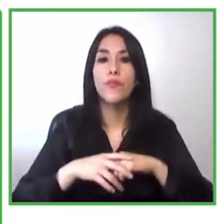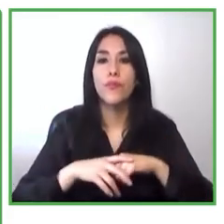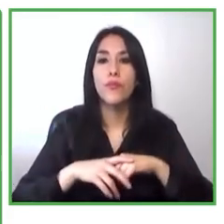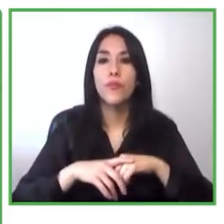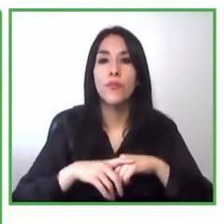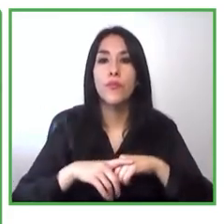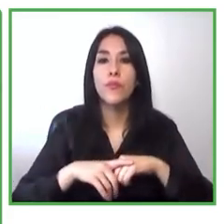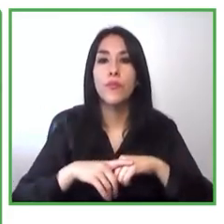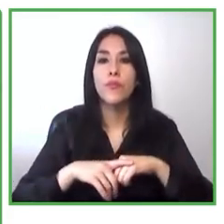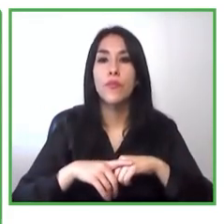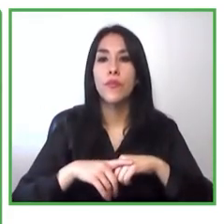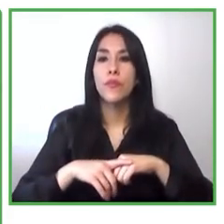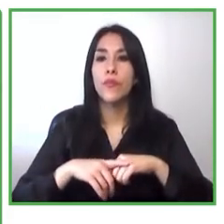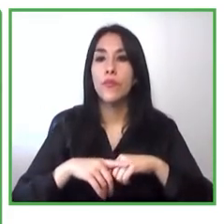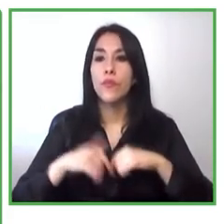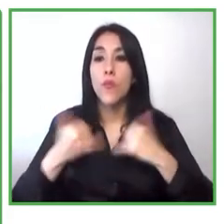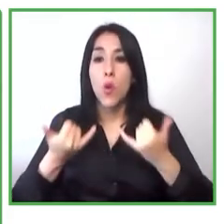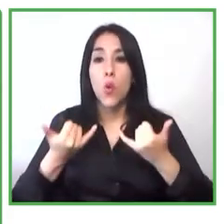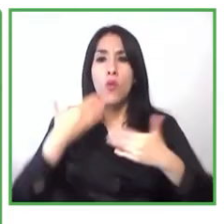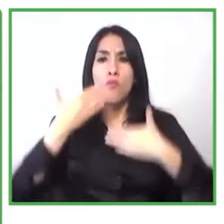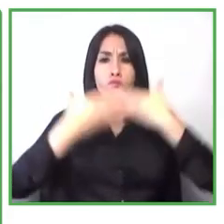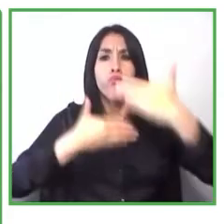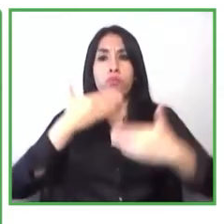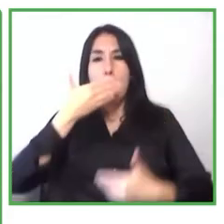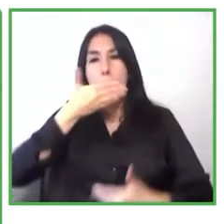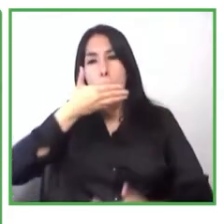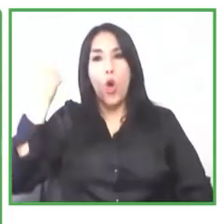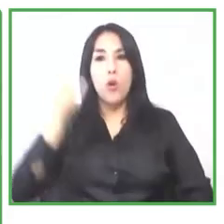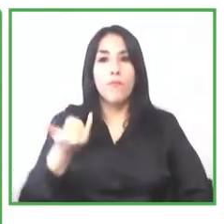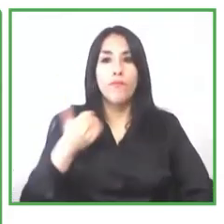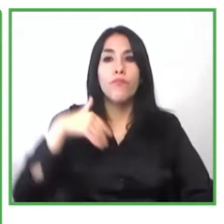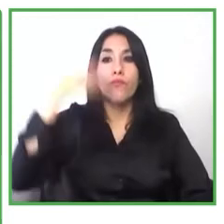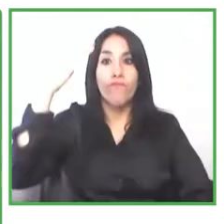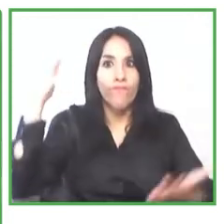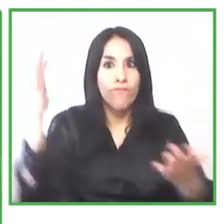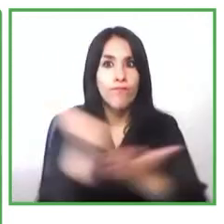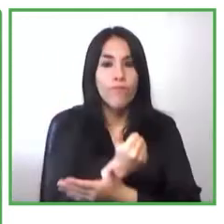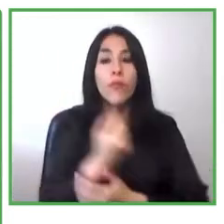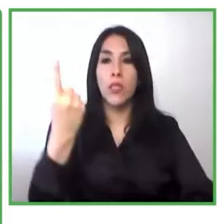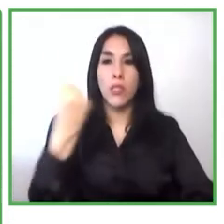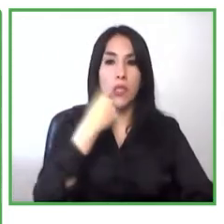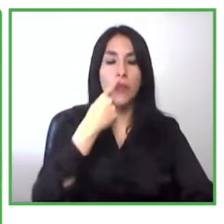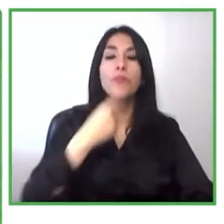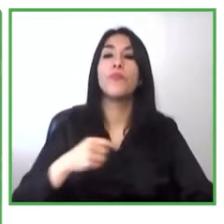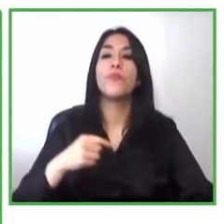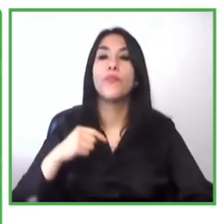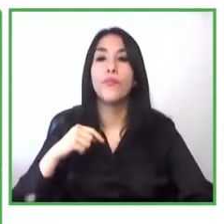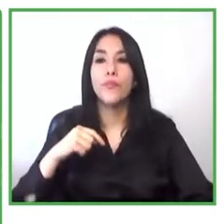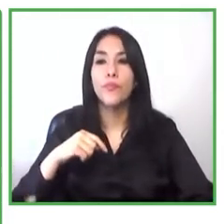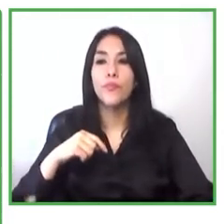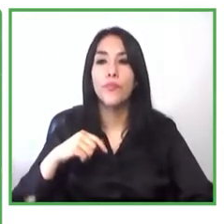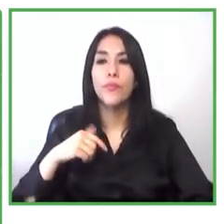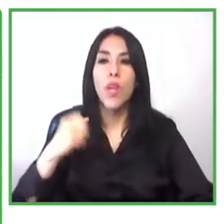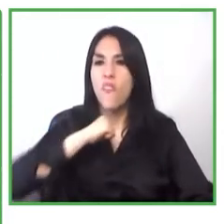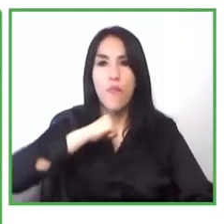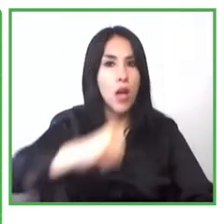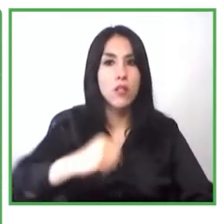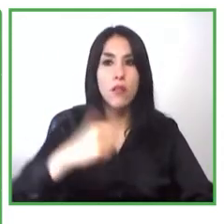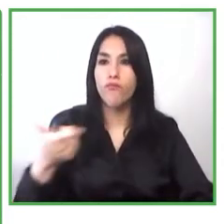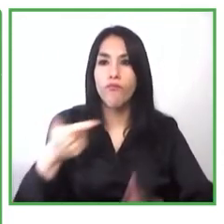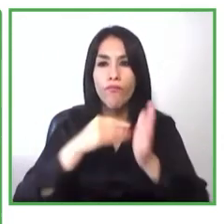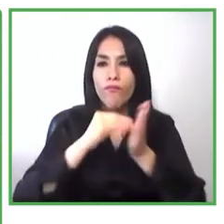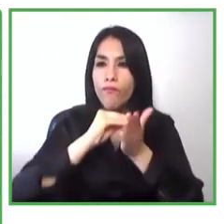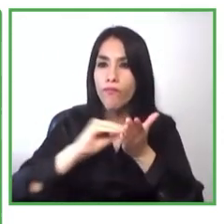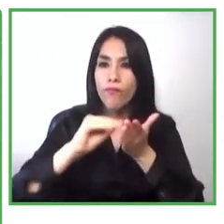doble efecto en lo que ocurre con las personas involucradas, en el entorno inmediato de esas personas y esos emprendimientos, pero también para la población